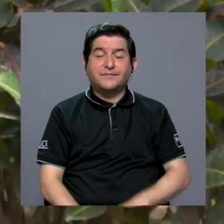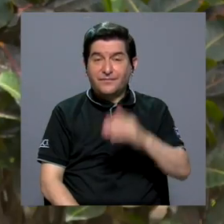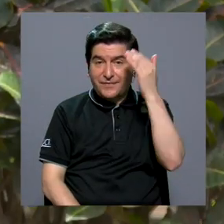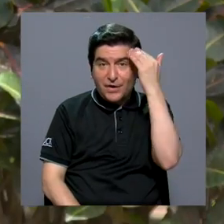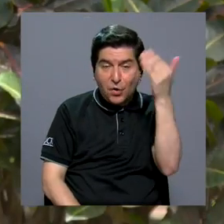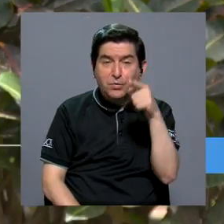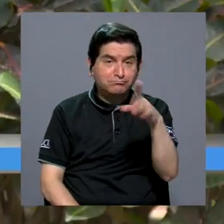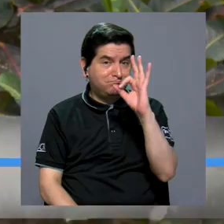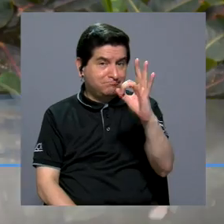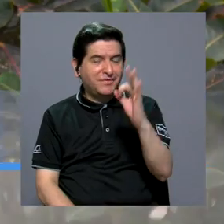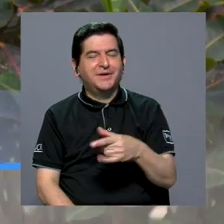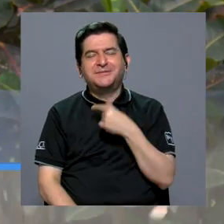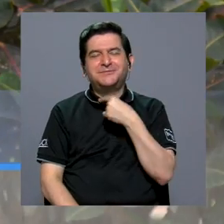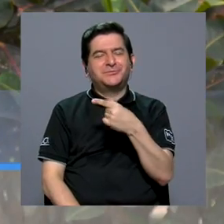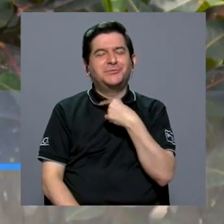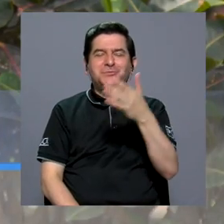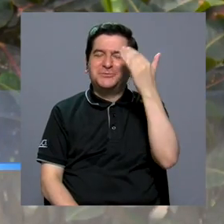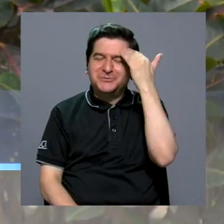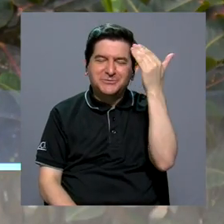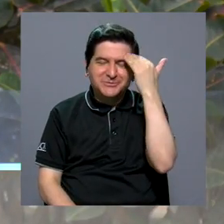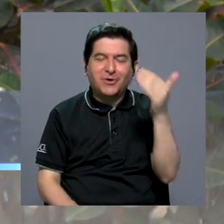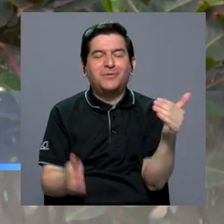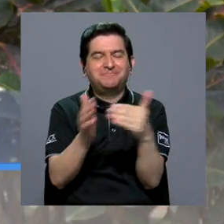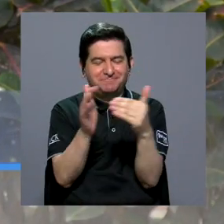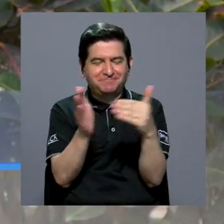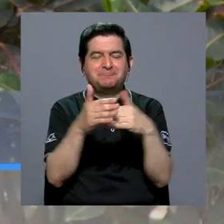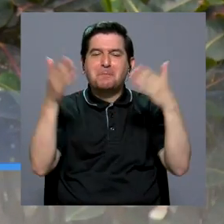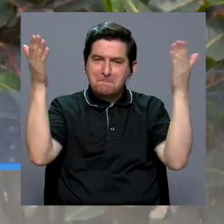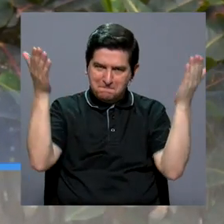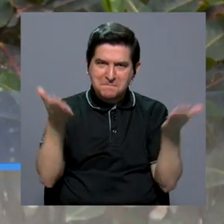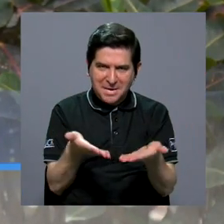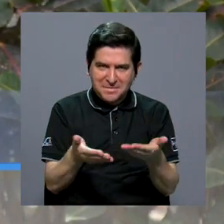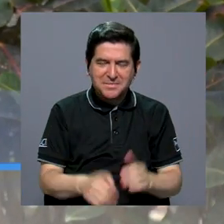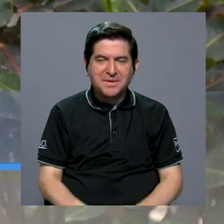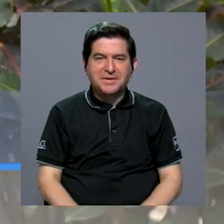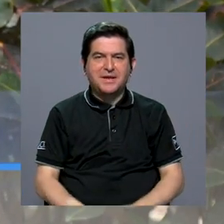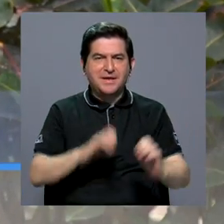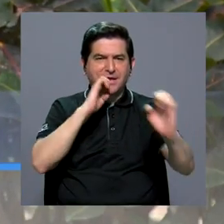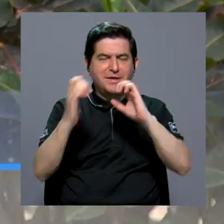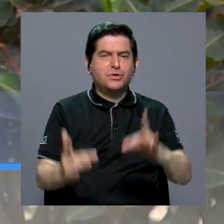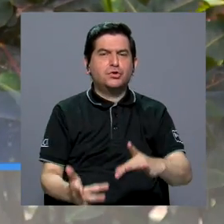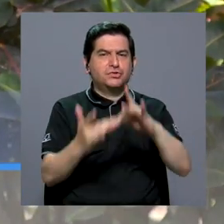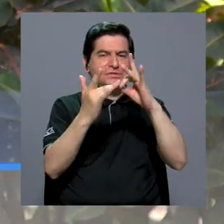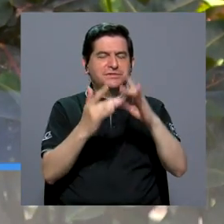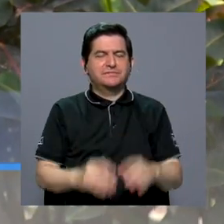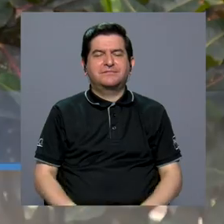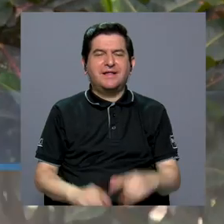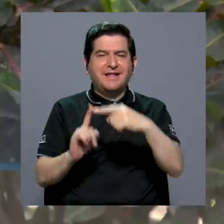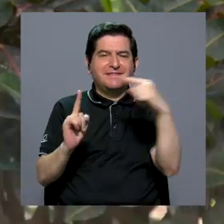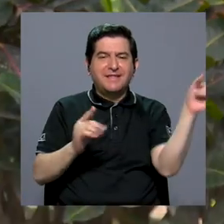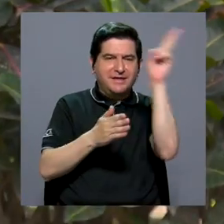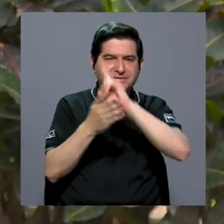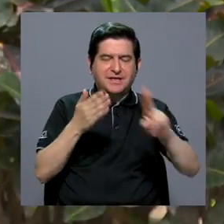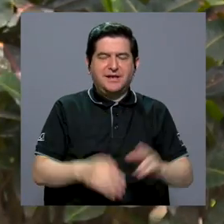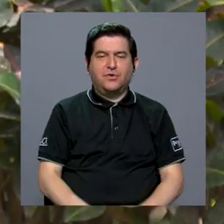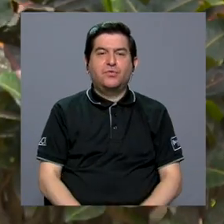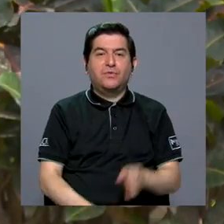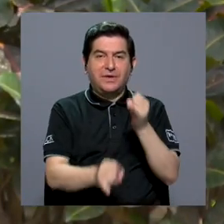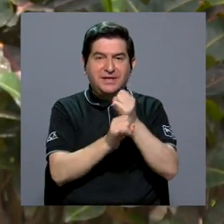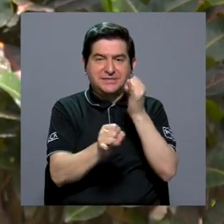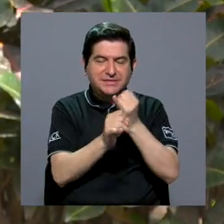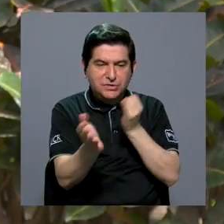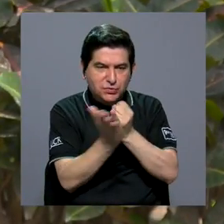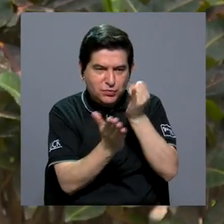Hola, tal? ¿Cómo están? Un gusto poder saludarles una vez más. Bienvenidos a esta entrevista especial en Desde la U. Les cuento que el